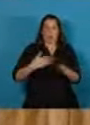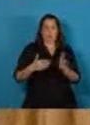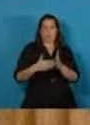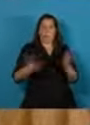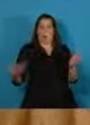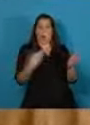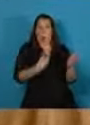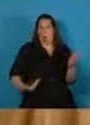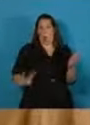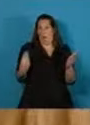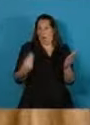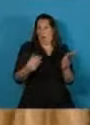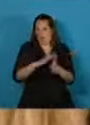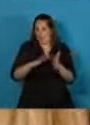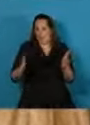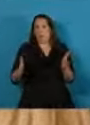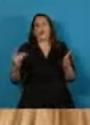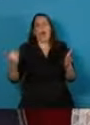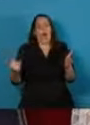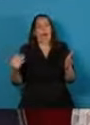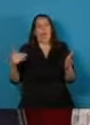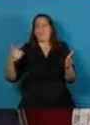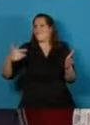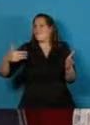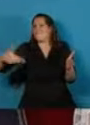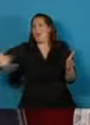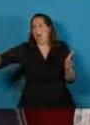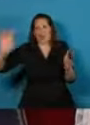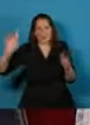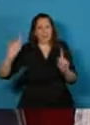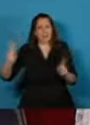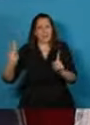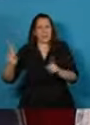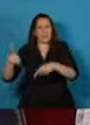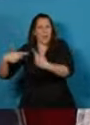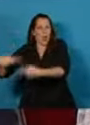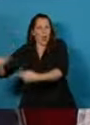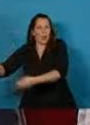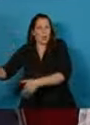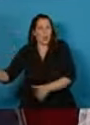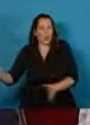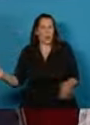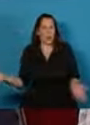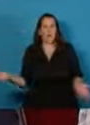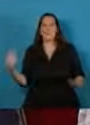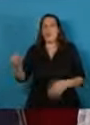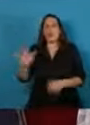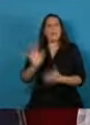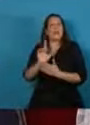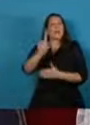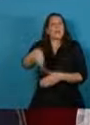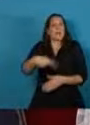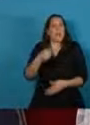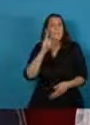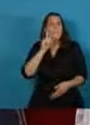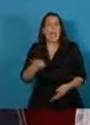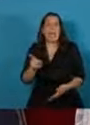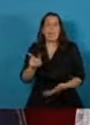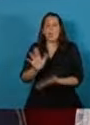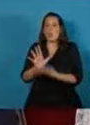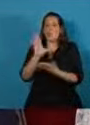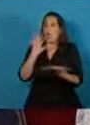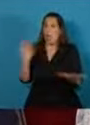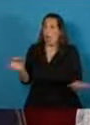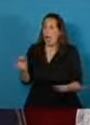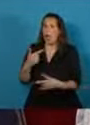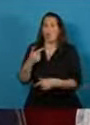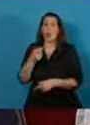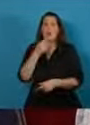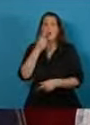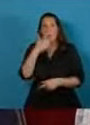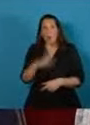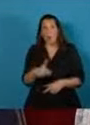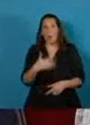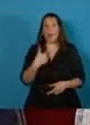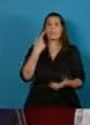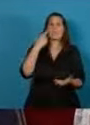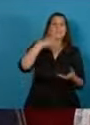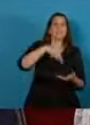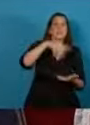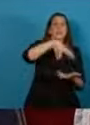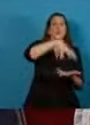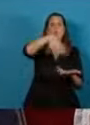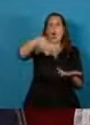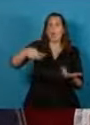actores del sistema político para evitar los péndulos peligrosos que no hacen más que poner en cuestión la credibilidad de las instituciones